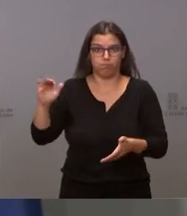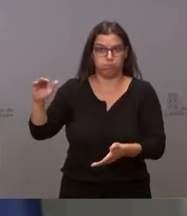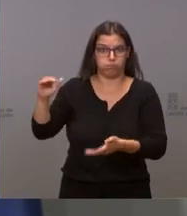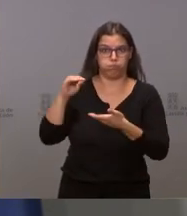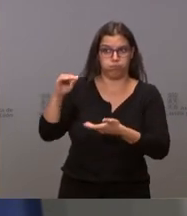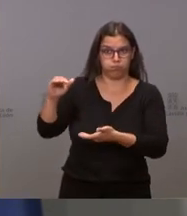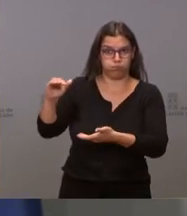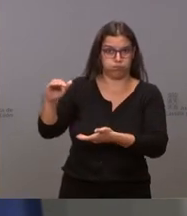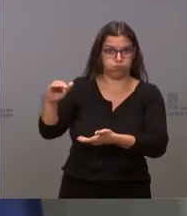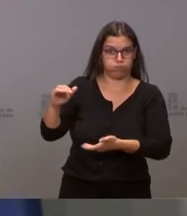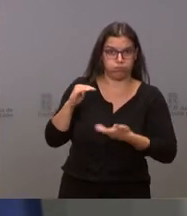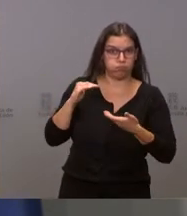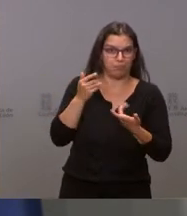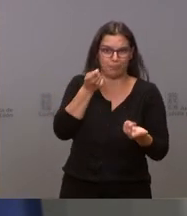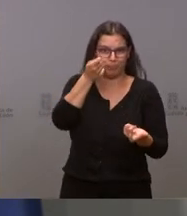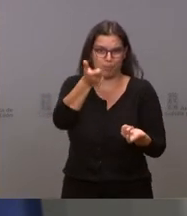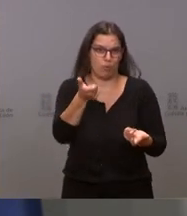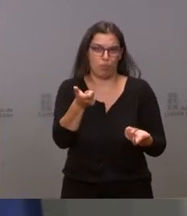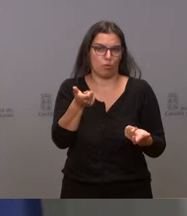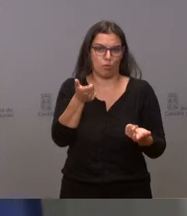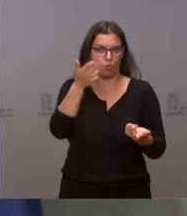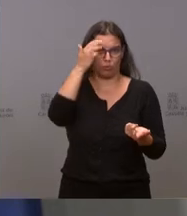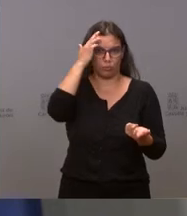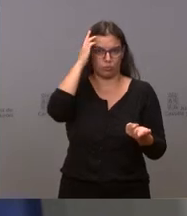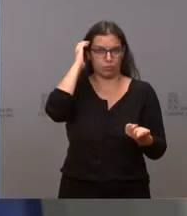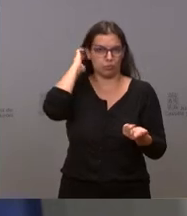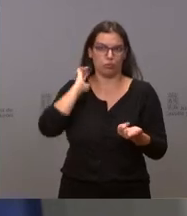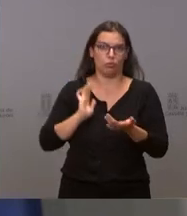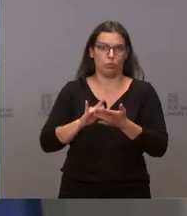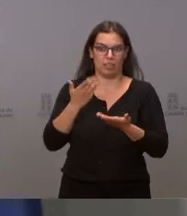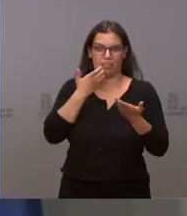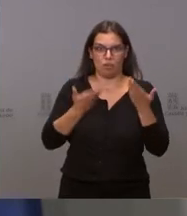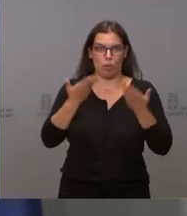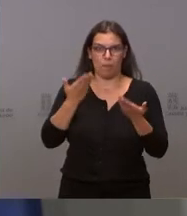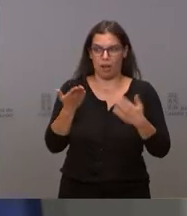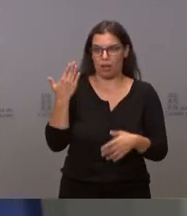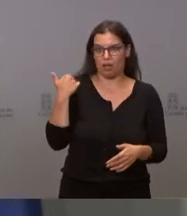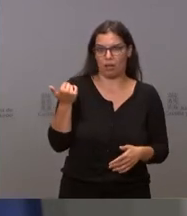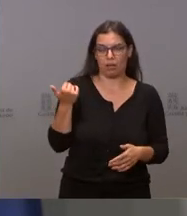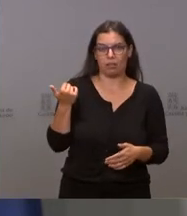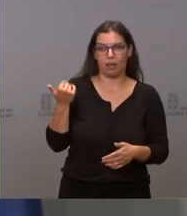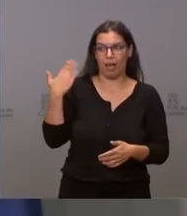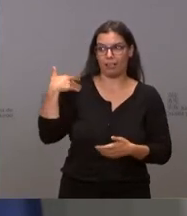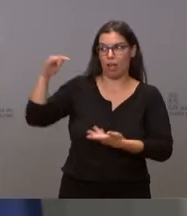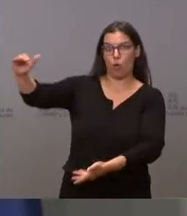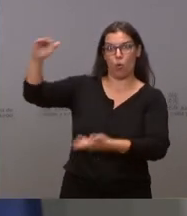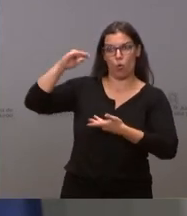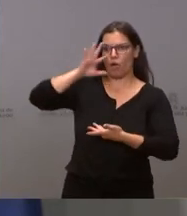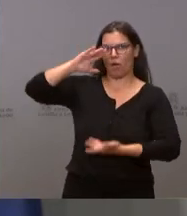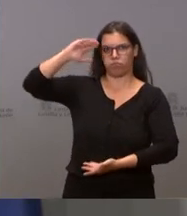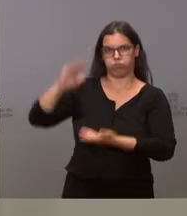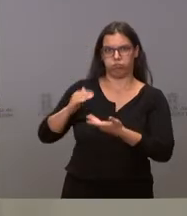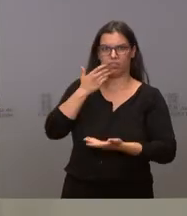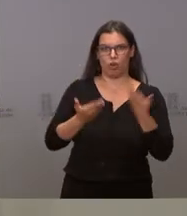porque el suministro, como lo hemos dicho a lo largo de todas estas semanas, ha caído a la tercera parte con respecto a lo que venía sucediendo en junio.